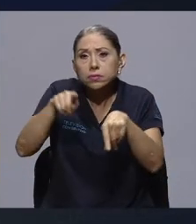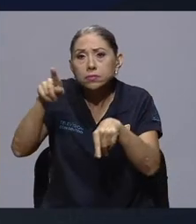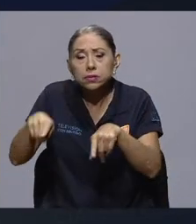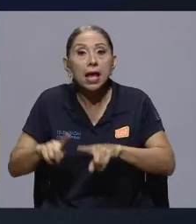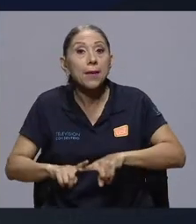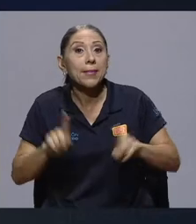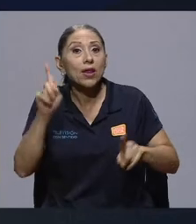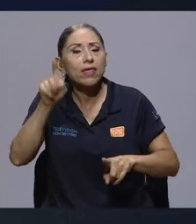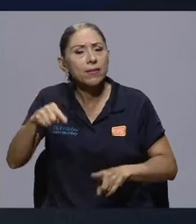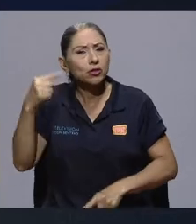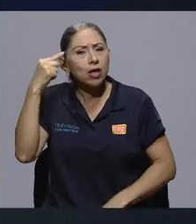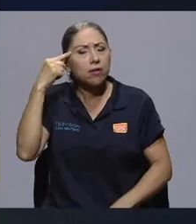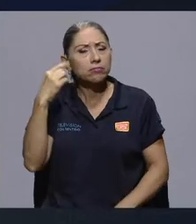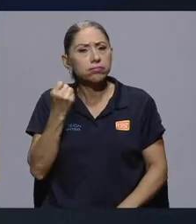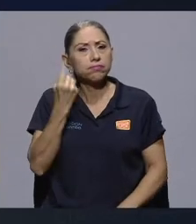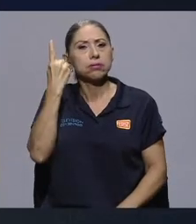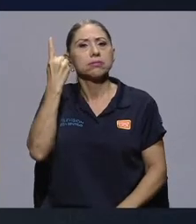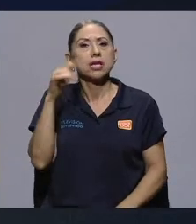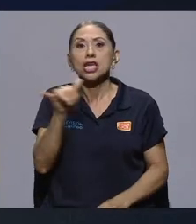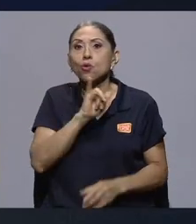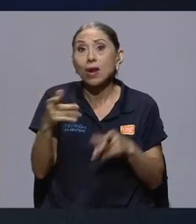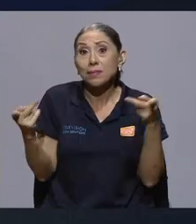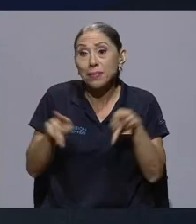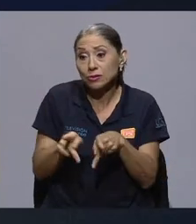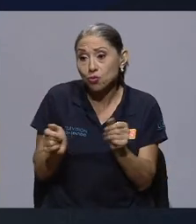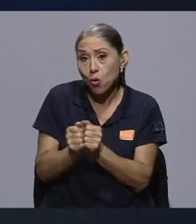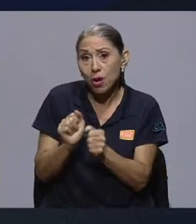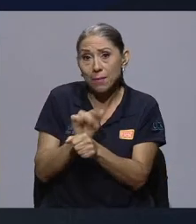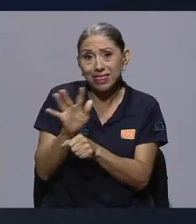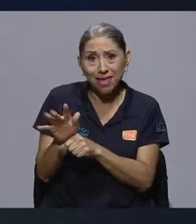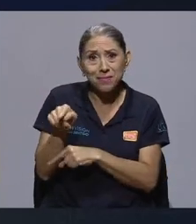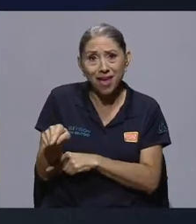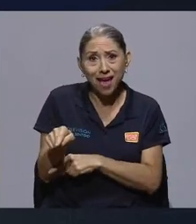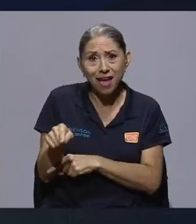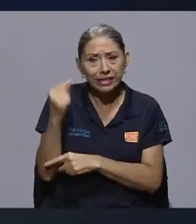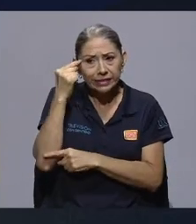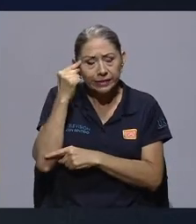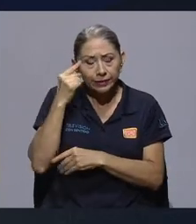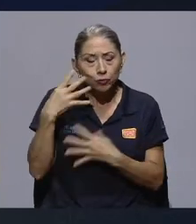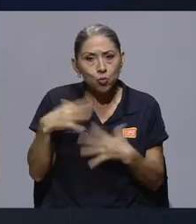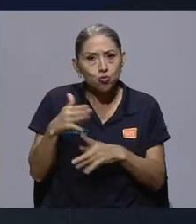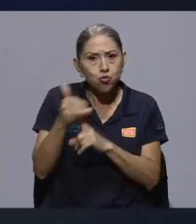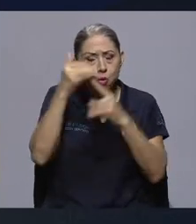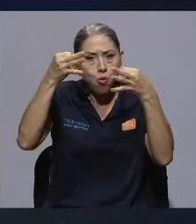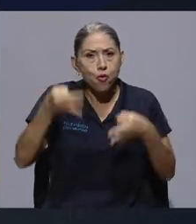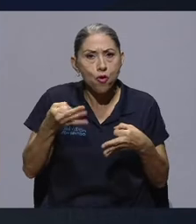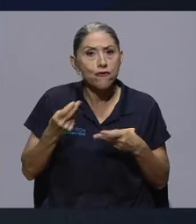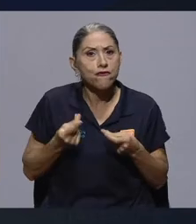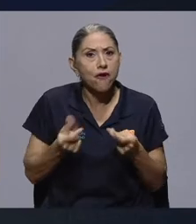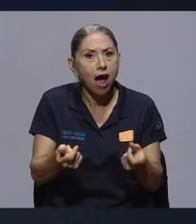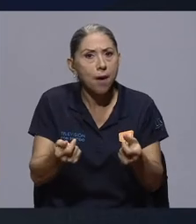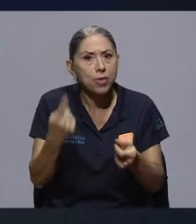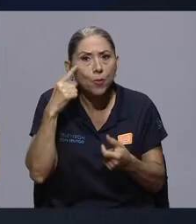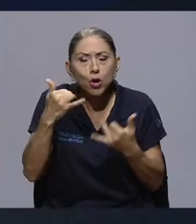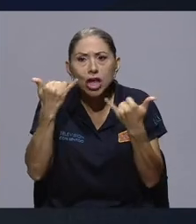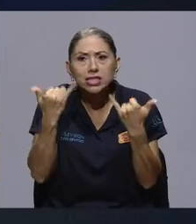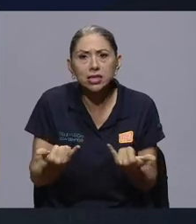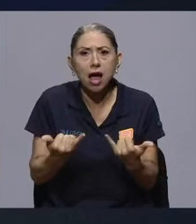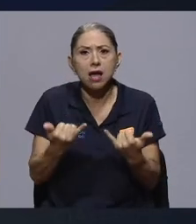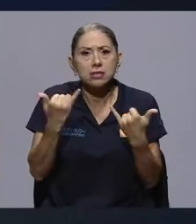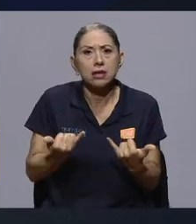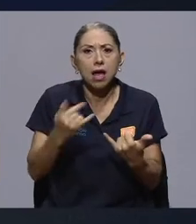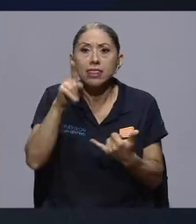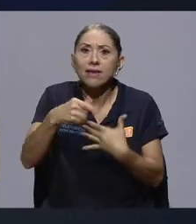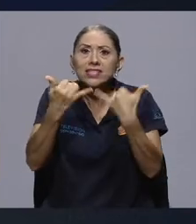un sentido de conciencia, así como lo tomamos con la pandemia, que fue muy rápido porque el impacto era ya. Si no haces ya,